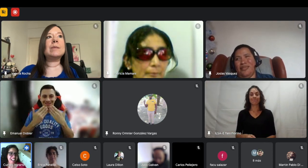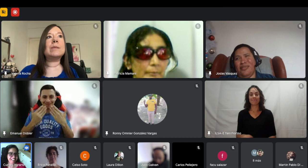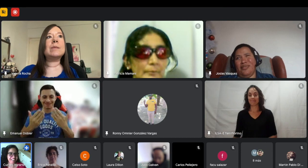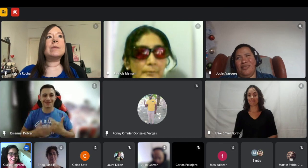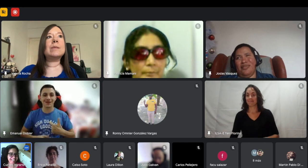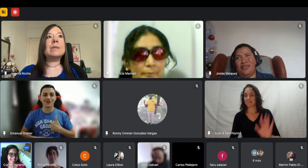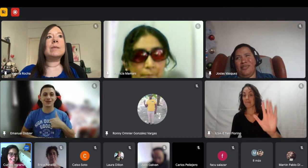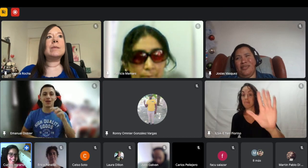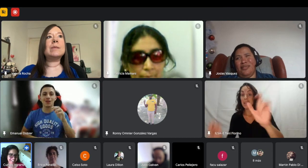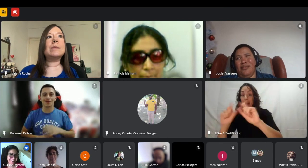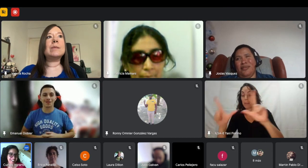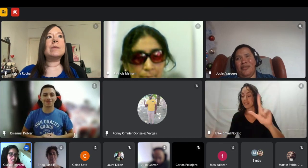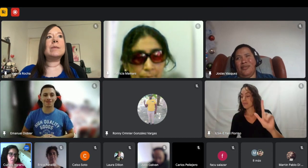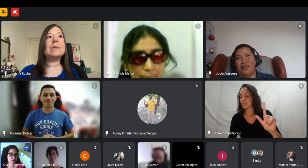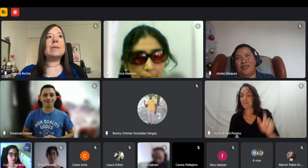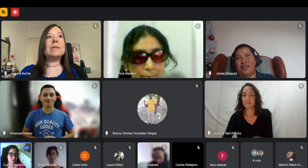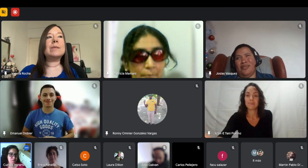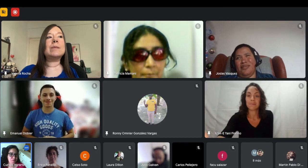hola